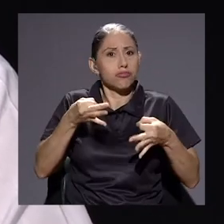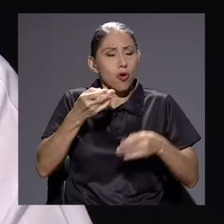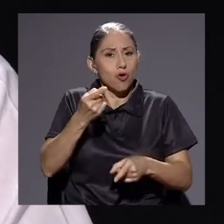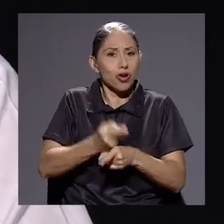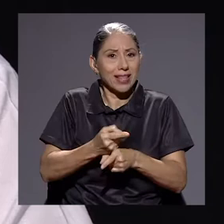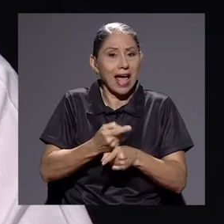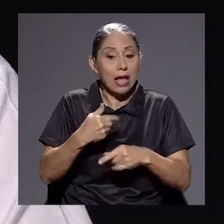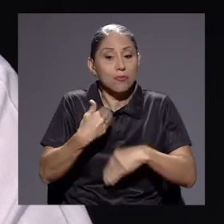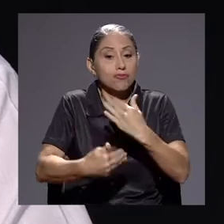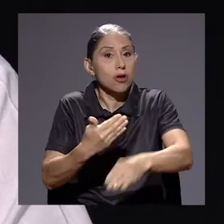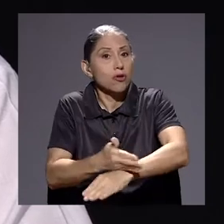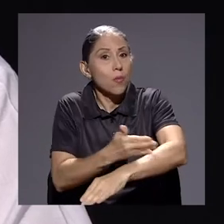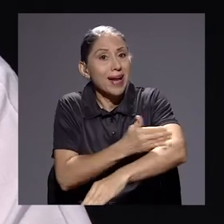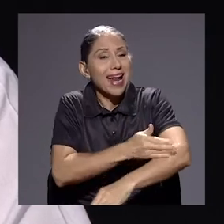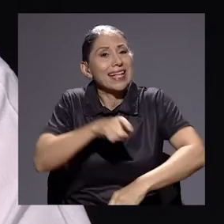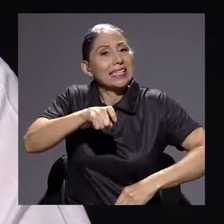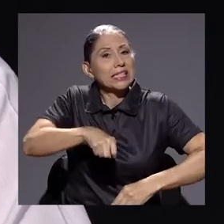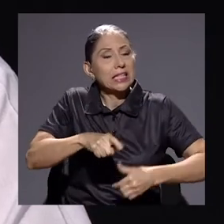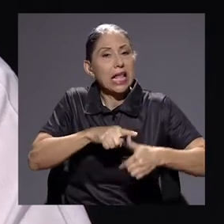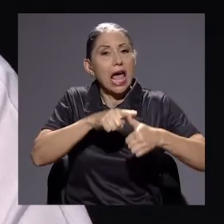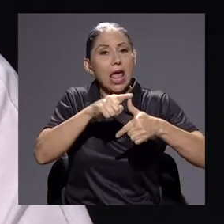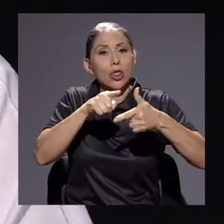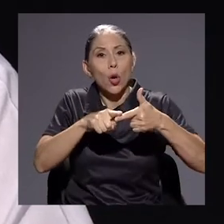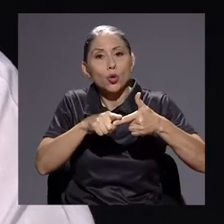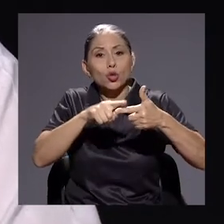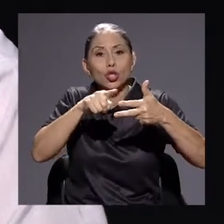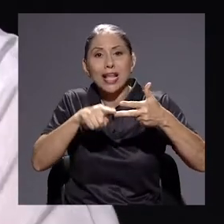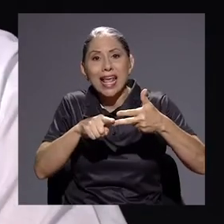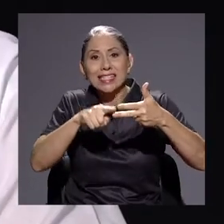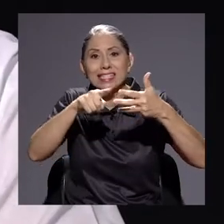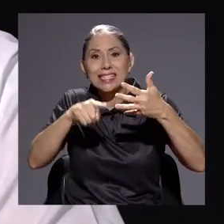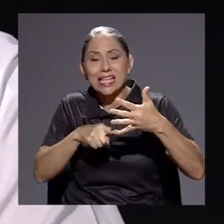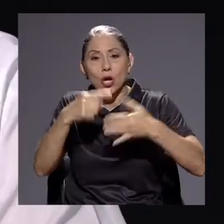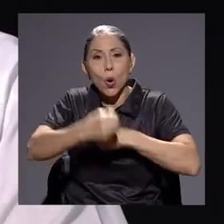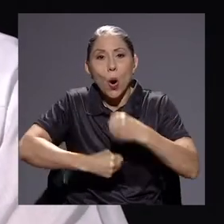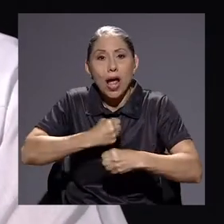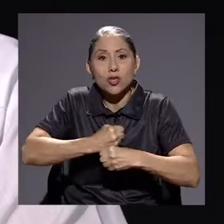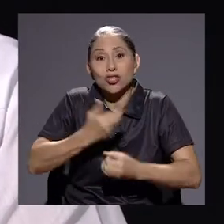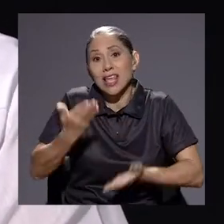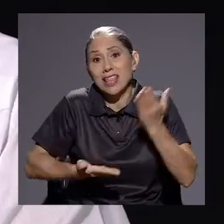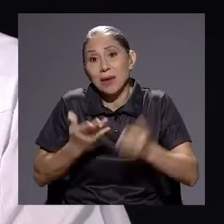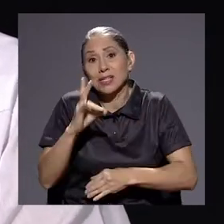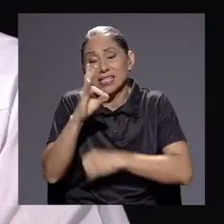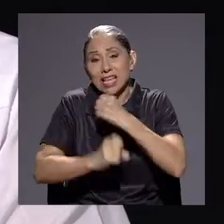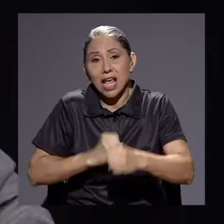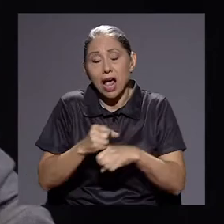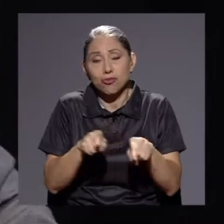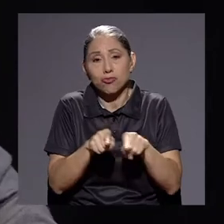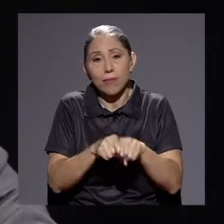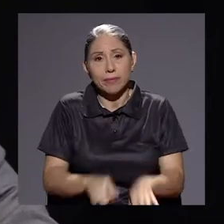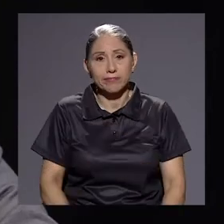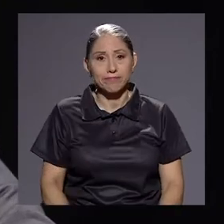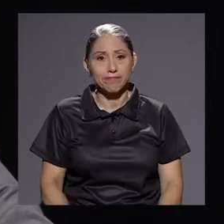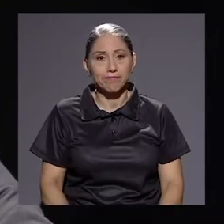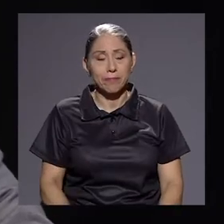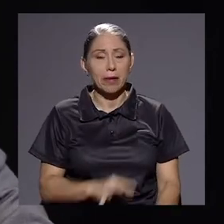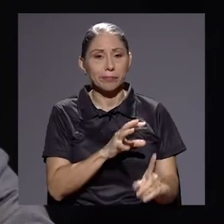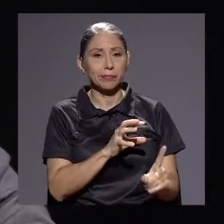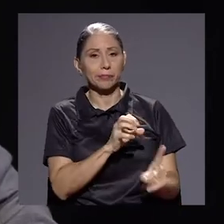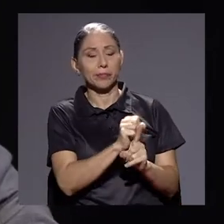Y para recuperar significa dos años, tres años, cinco, y en los sectores más atrasados, tal vez hasta siete años. Me quiero quedar con eso.